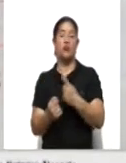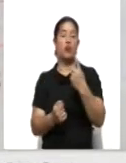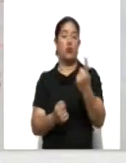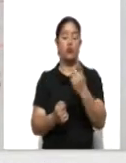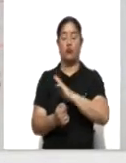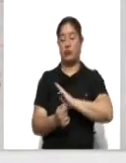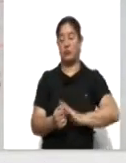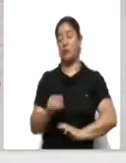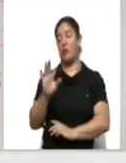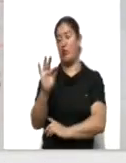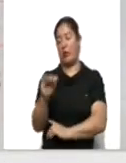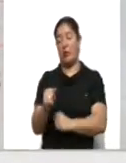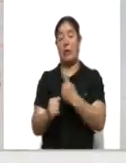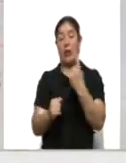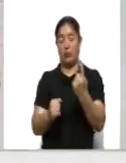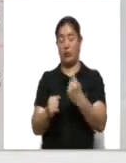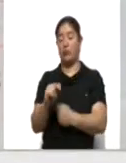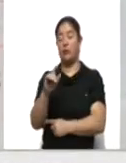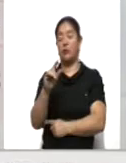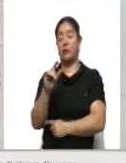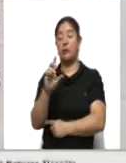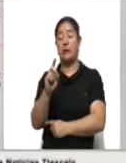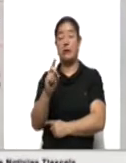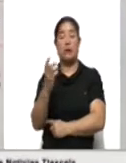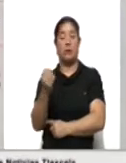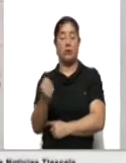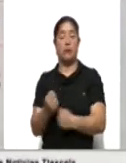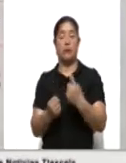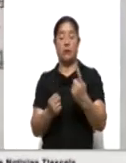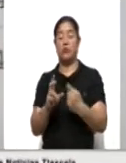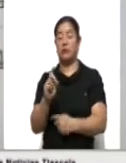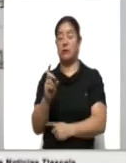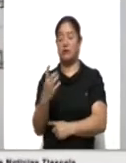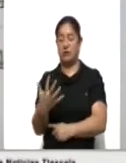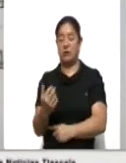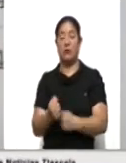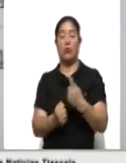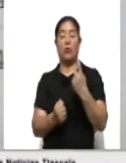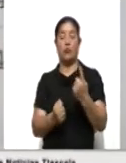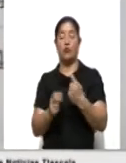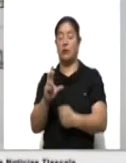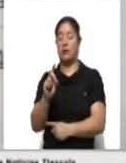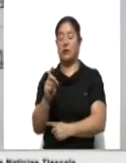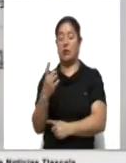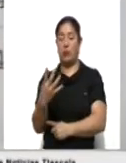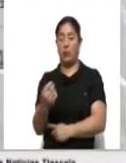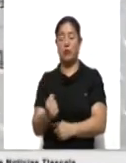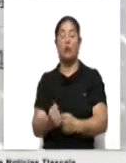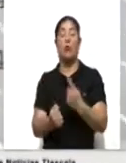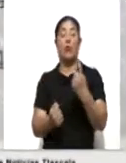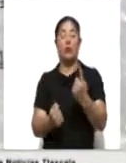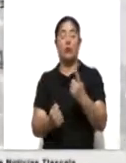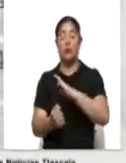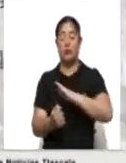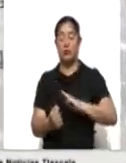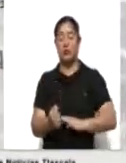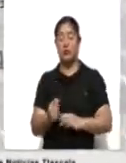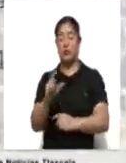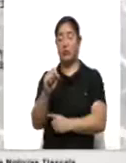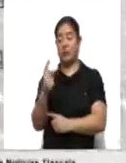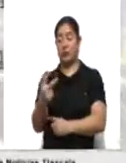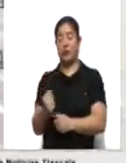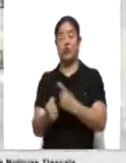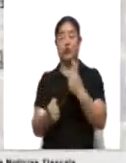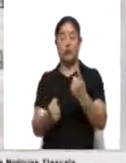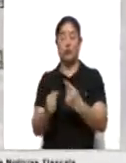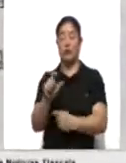de Domingo Arenas 40, Españita 39, Quiletla 35, Lázaro Cárdenas 34, Tecopilco 28, Benito